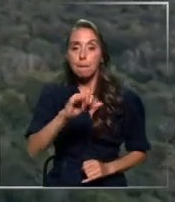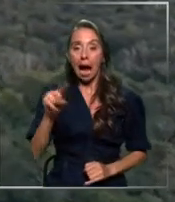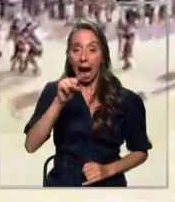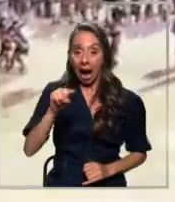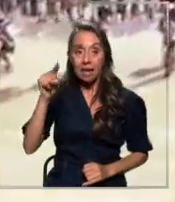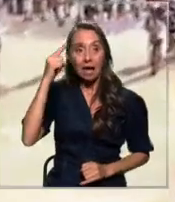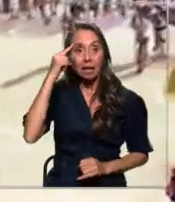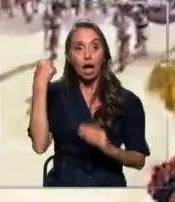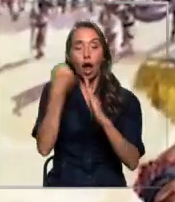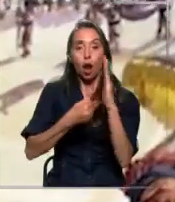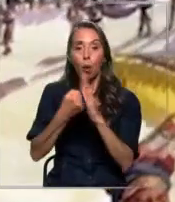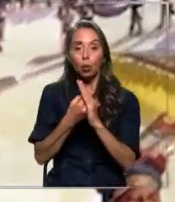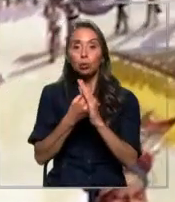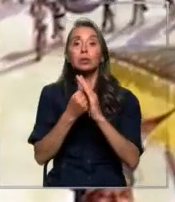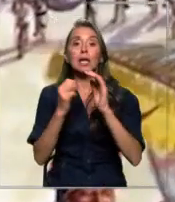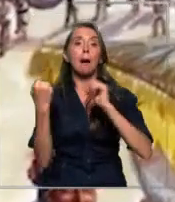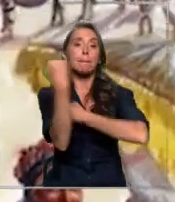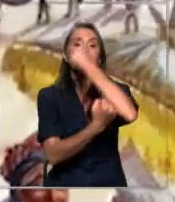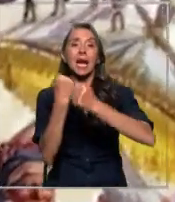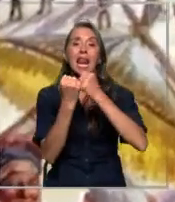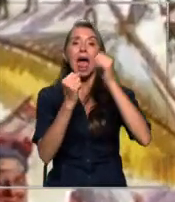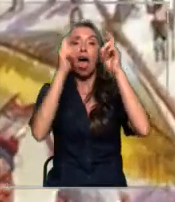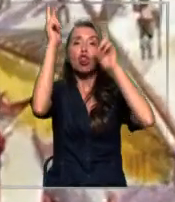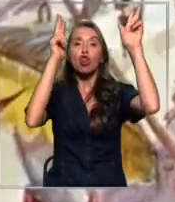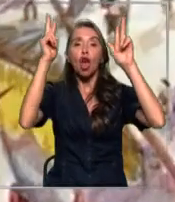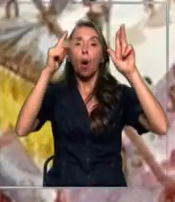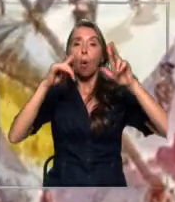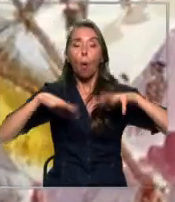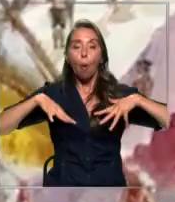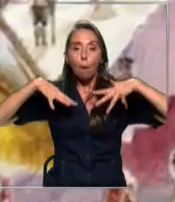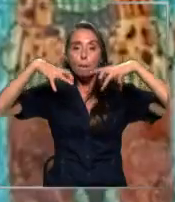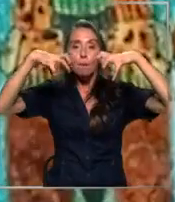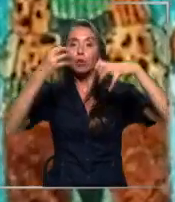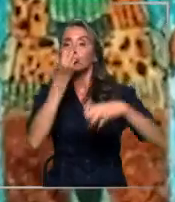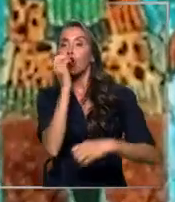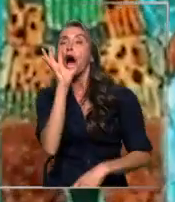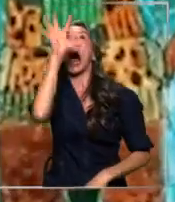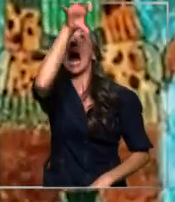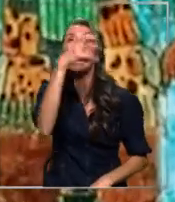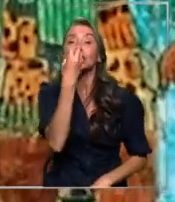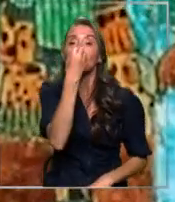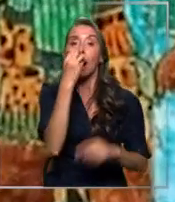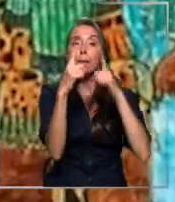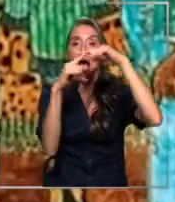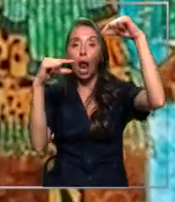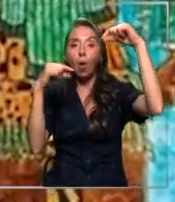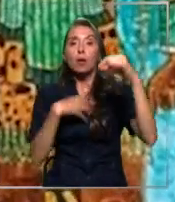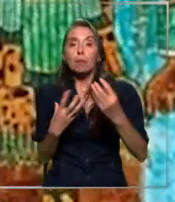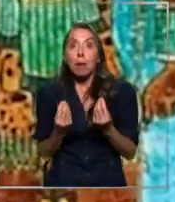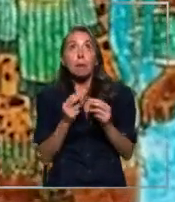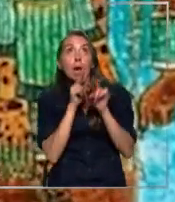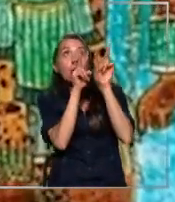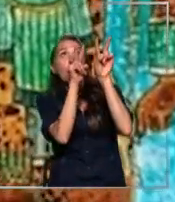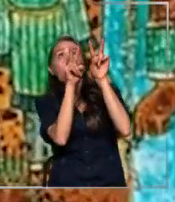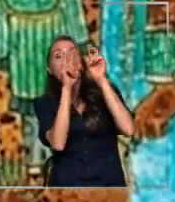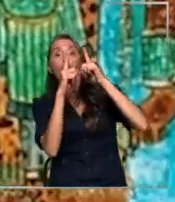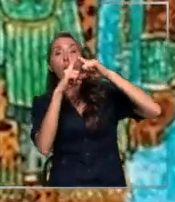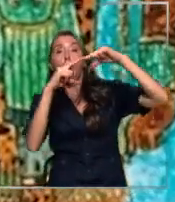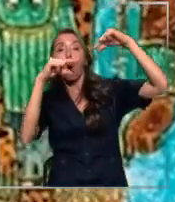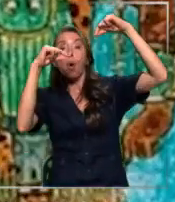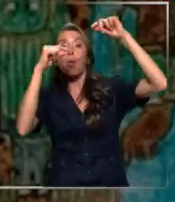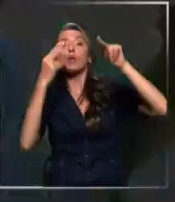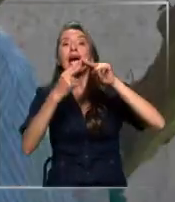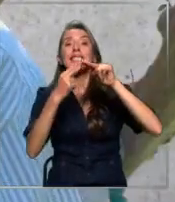evidencia de la lucha entre los dioses y que un monstruo se estaba devorando la luna. De ahí el miedo que imponía la luna de